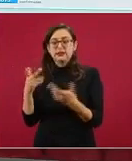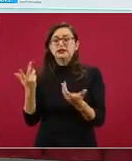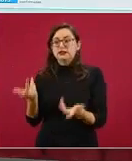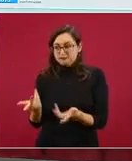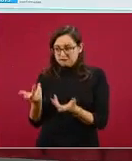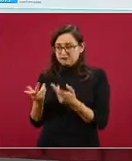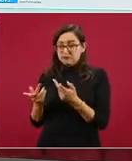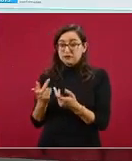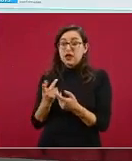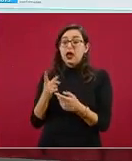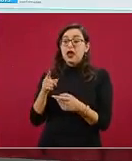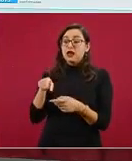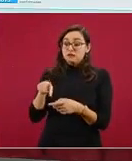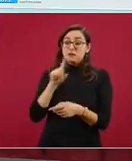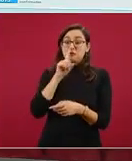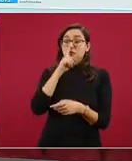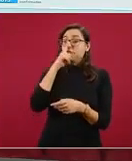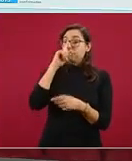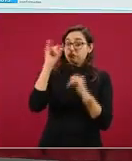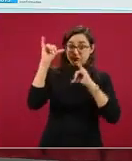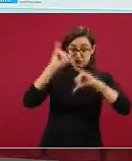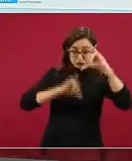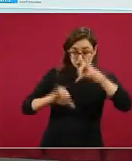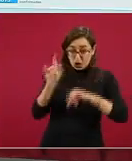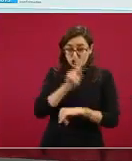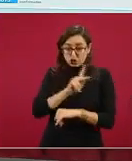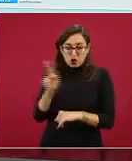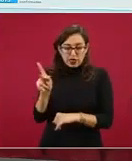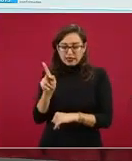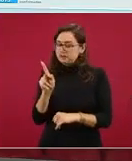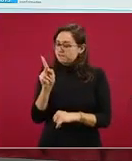hace una o se les toma una muestra para